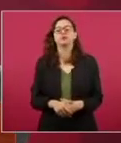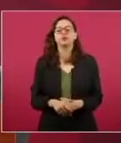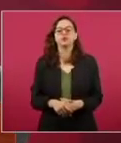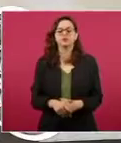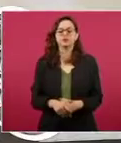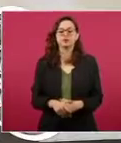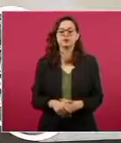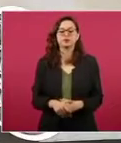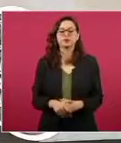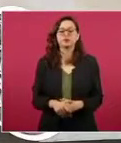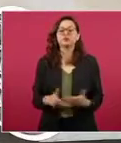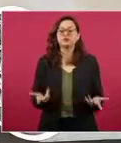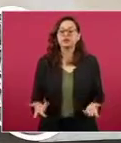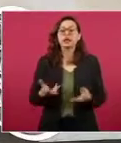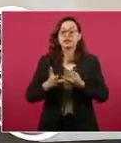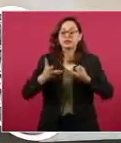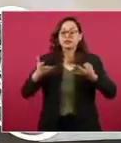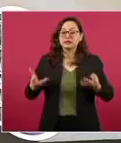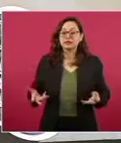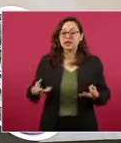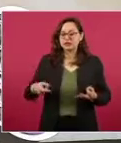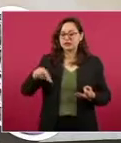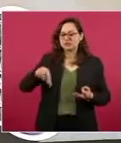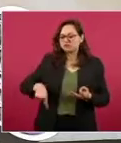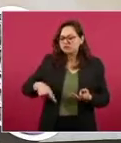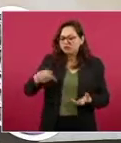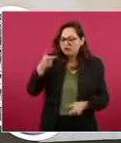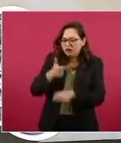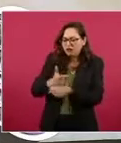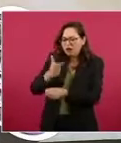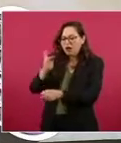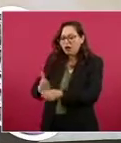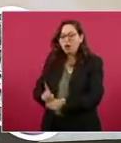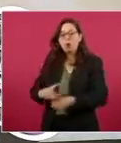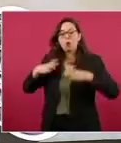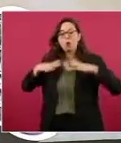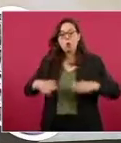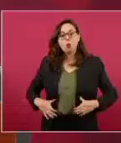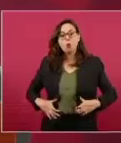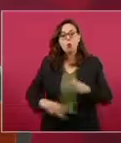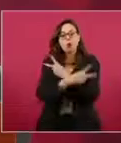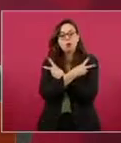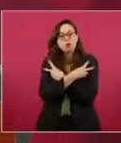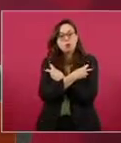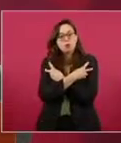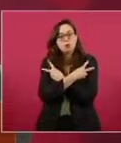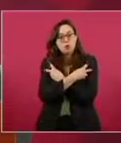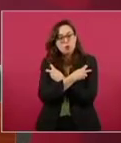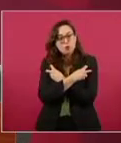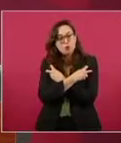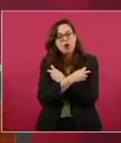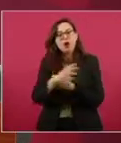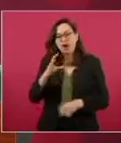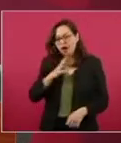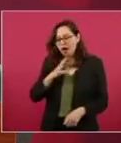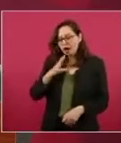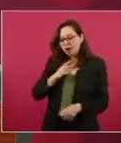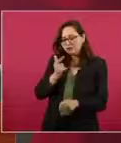hallazgo de enterramientos humanos o samentas, fundamentalmente en